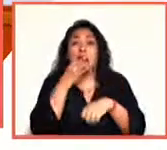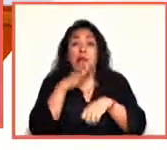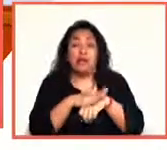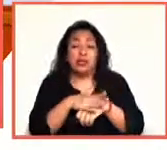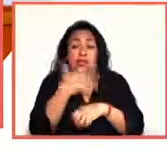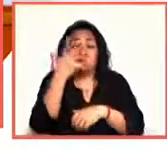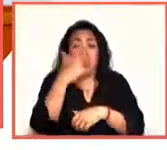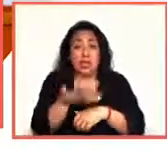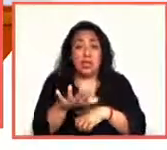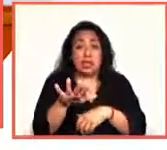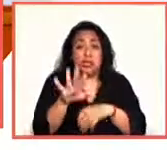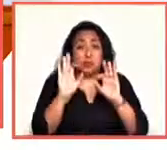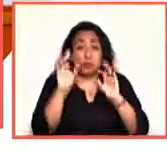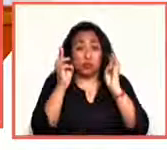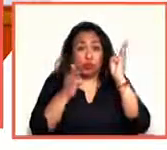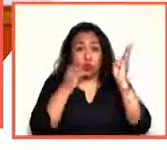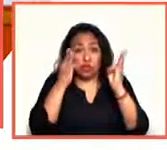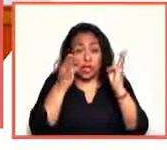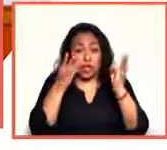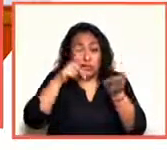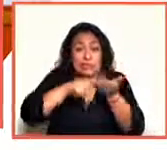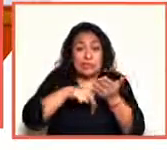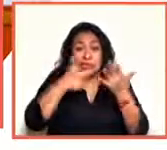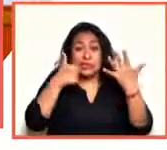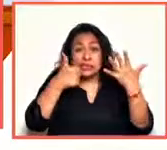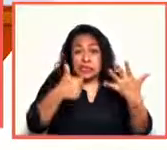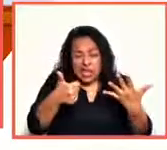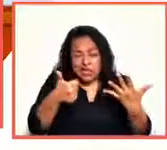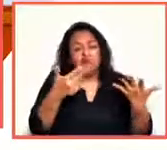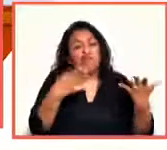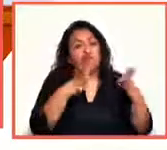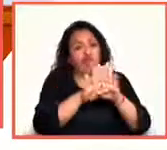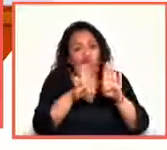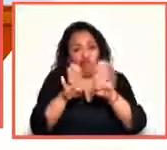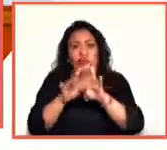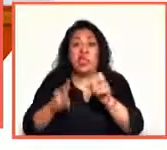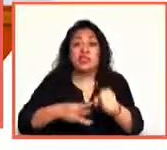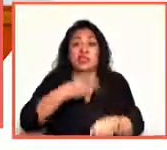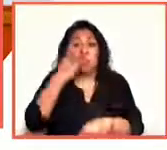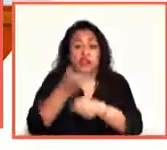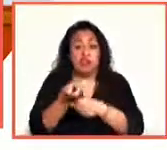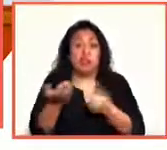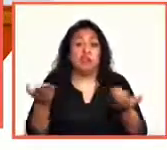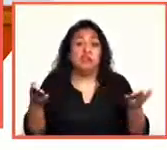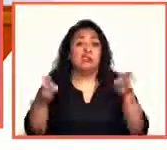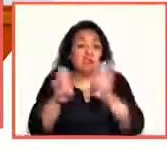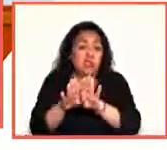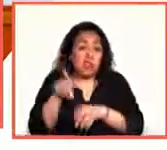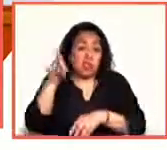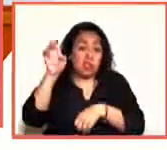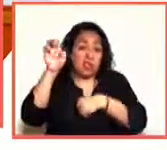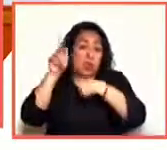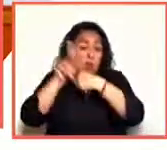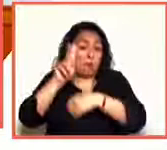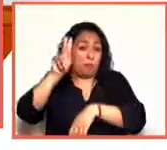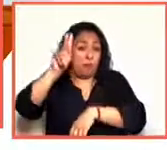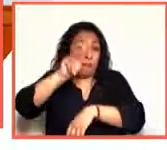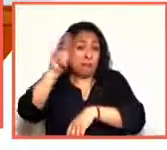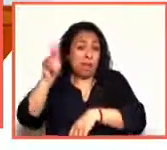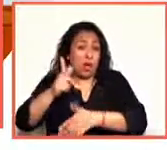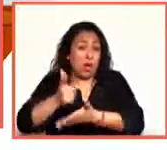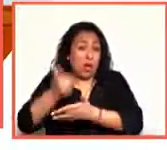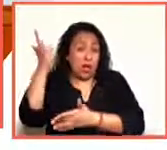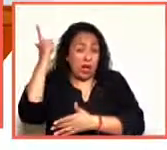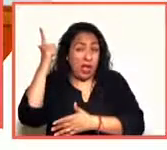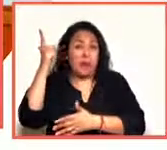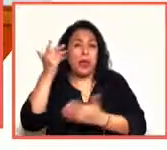museos podrían cerrar en este tercer confinamiento que están viviendo allá en Europa, que es mucho más grave de lo que estamos viviendo aquí